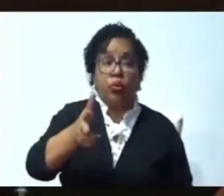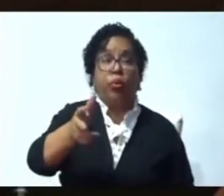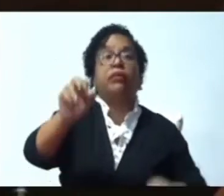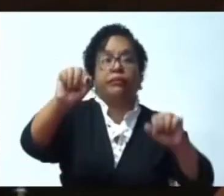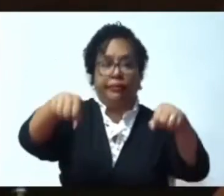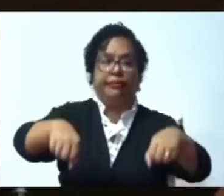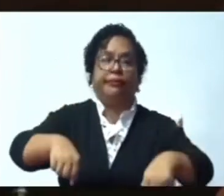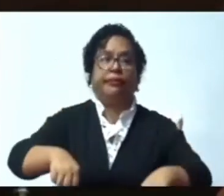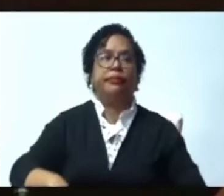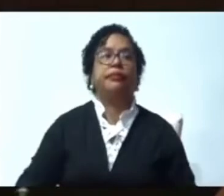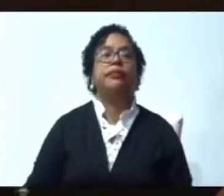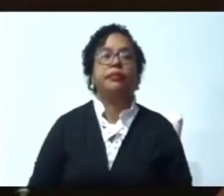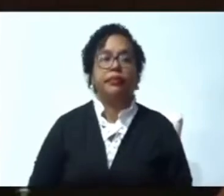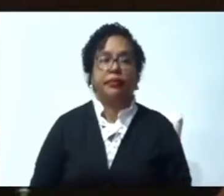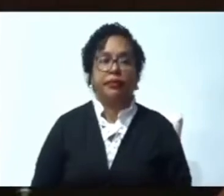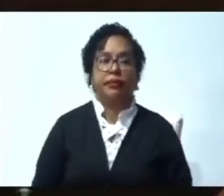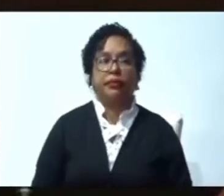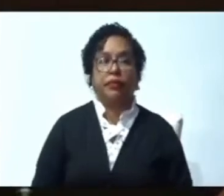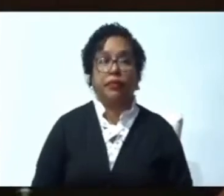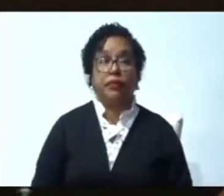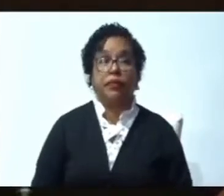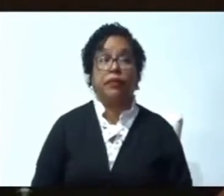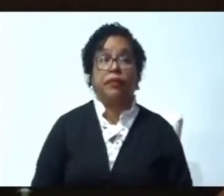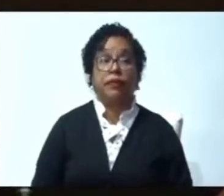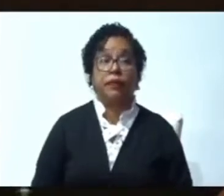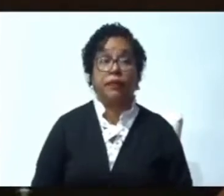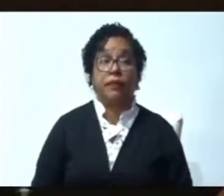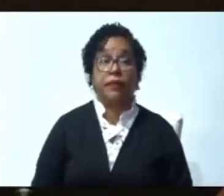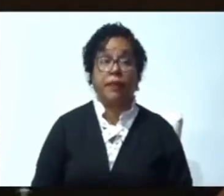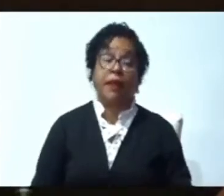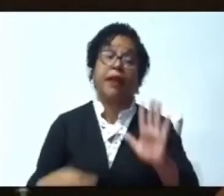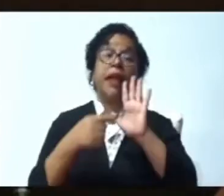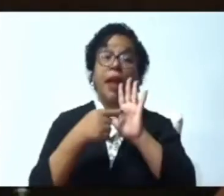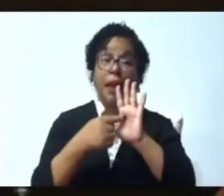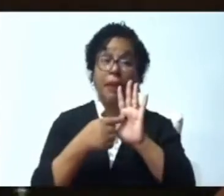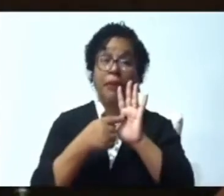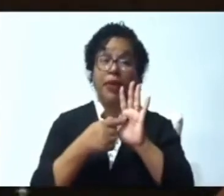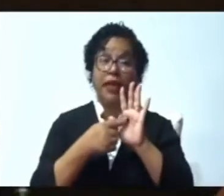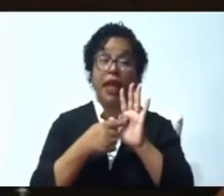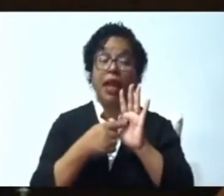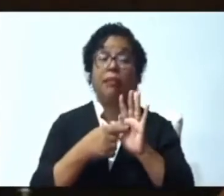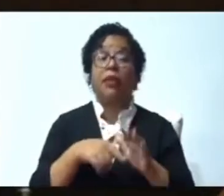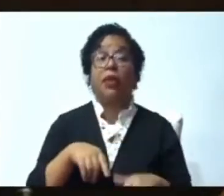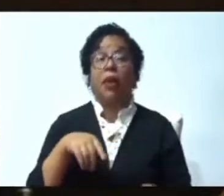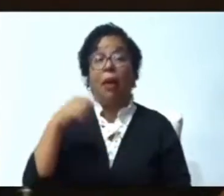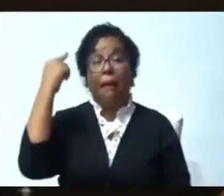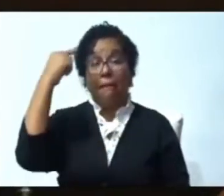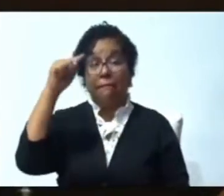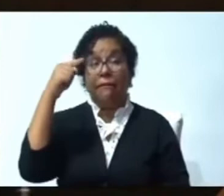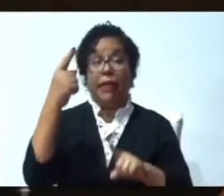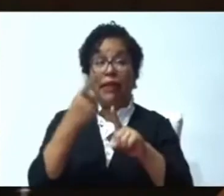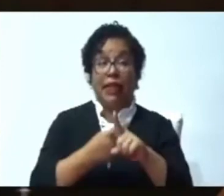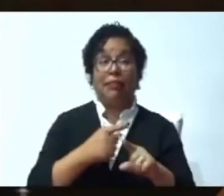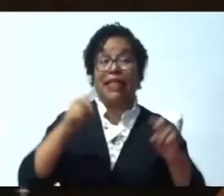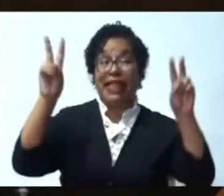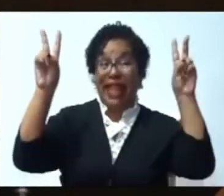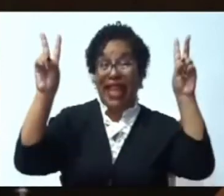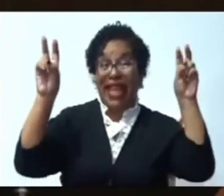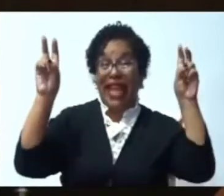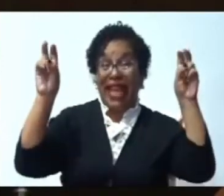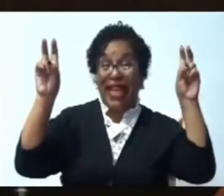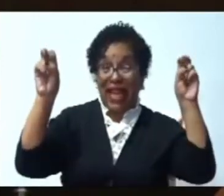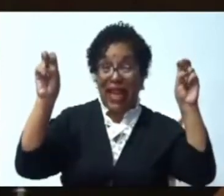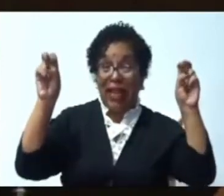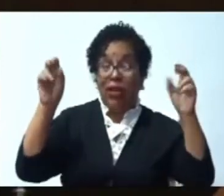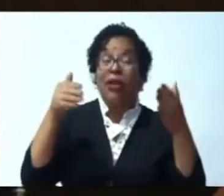final ya De enero Tenemos un carnaval De donde nos visitan Personas turistas de Europa Y de Estados Unidos